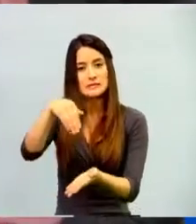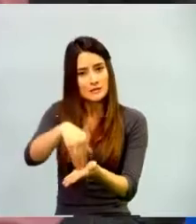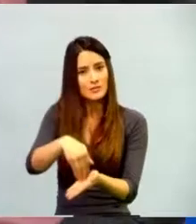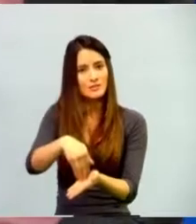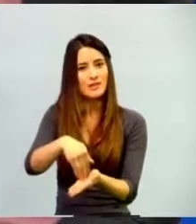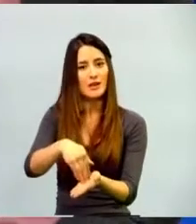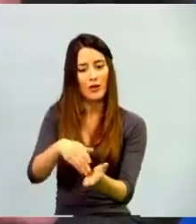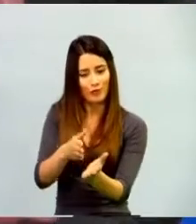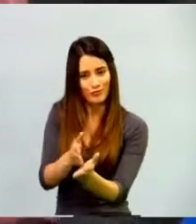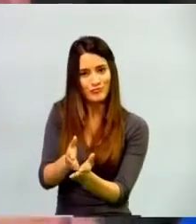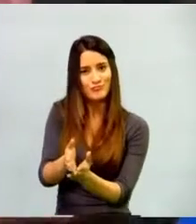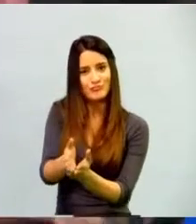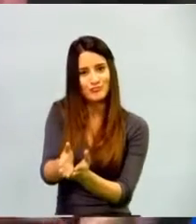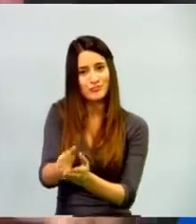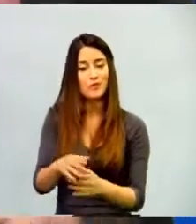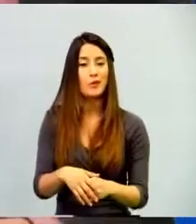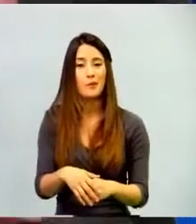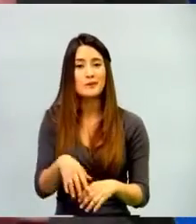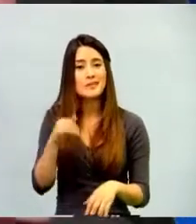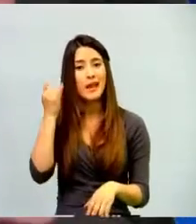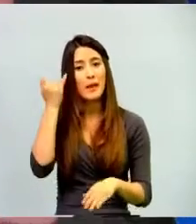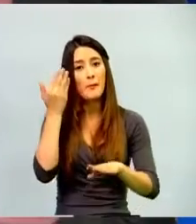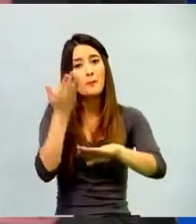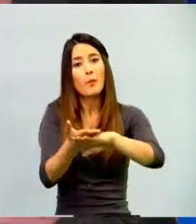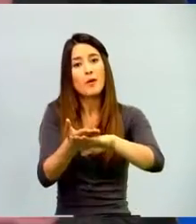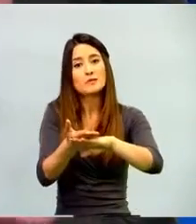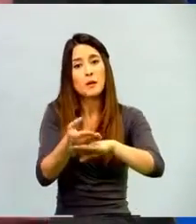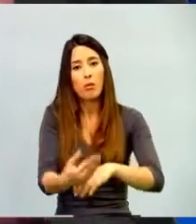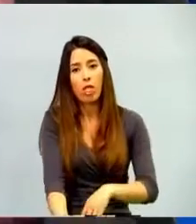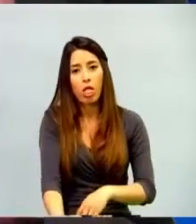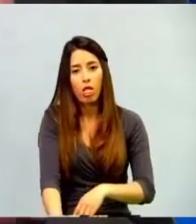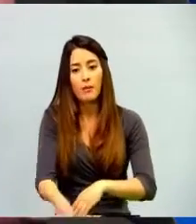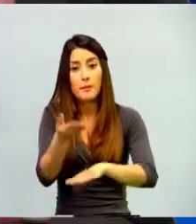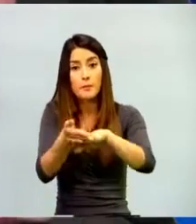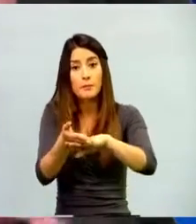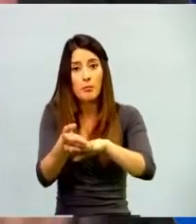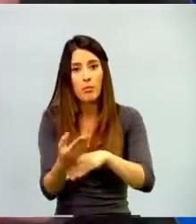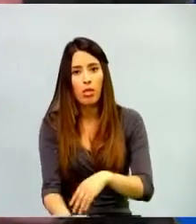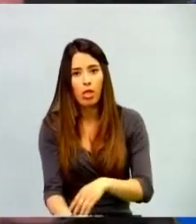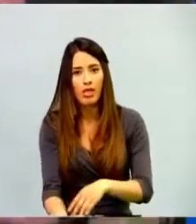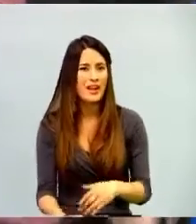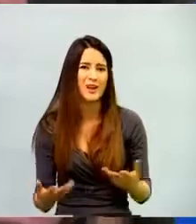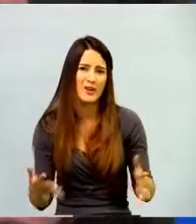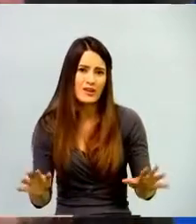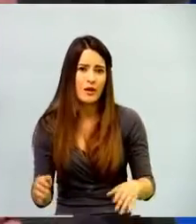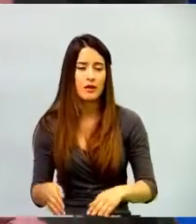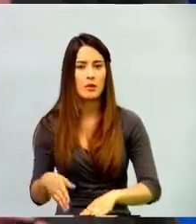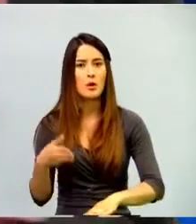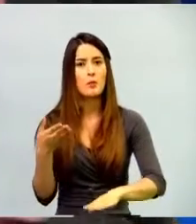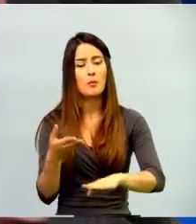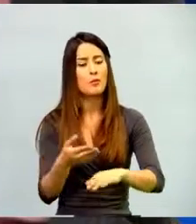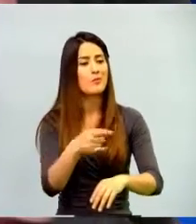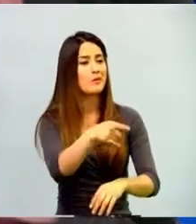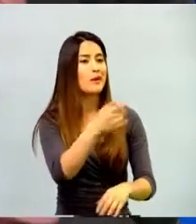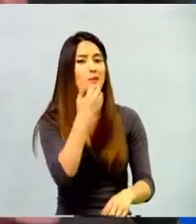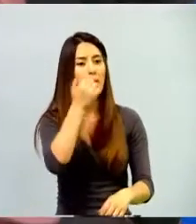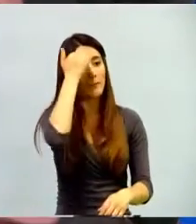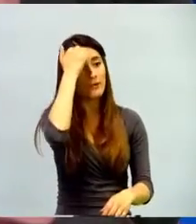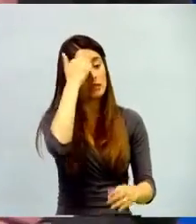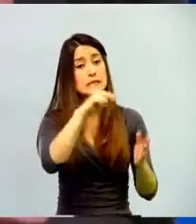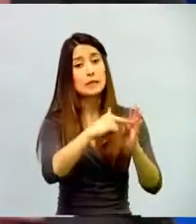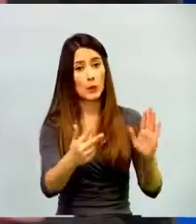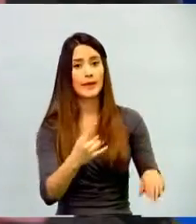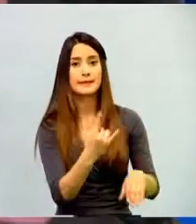en iniciativas de profesores aislados, que es lo que ha pasado a la gamificación. Es un profesor que utilizó tecnología, que hizo tal